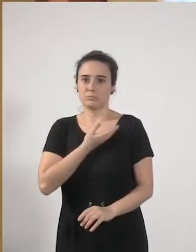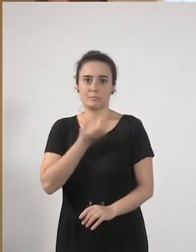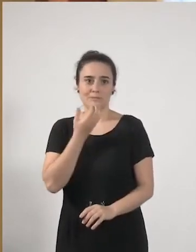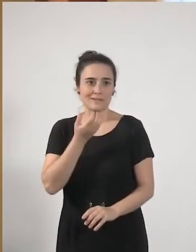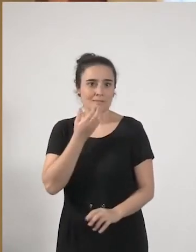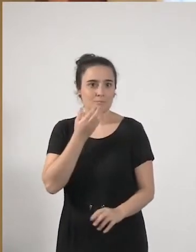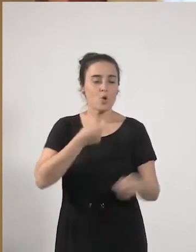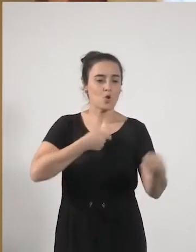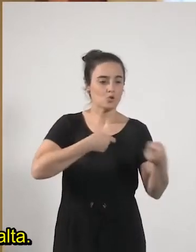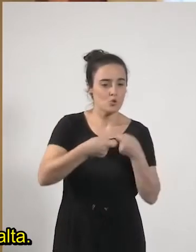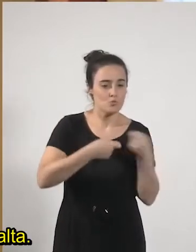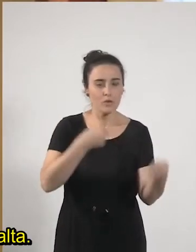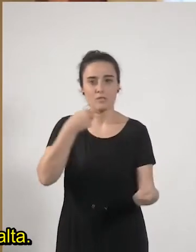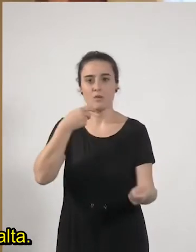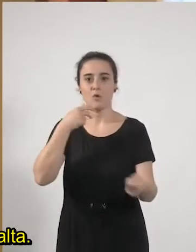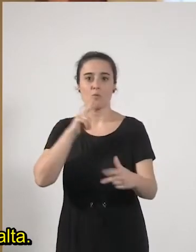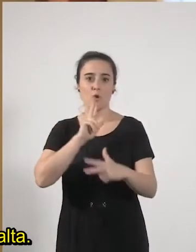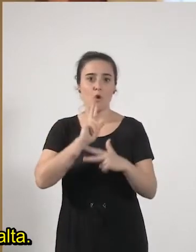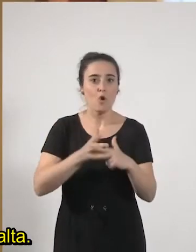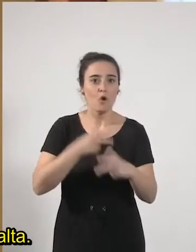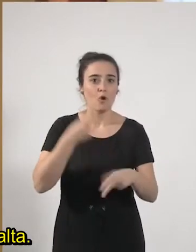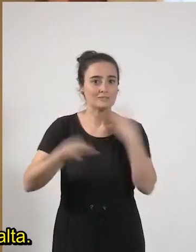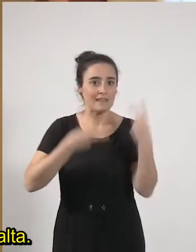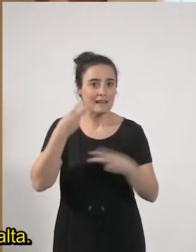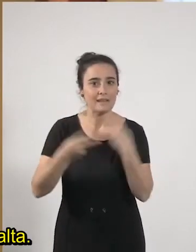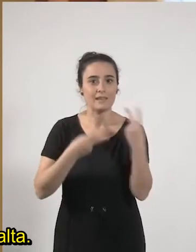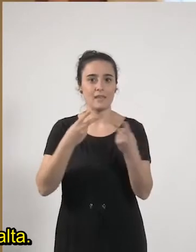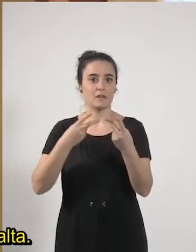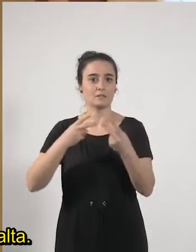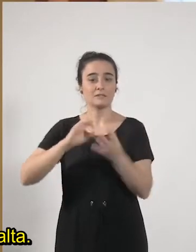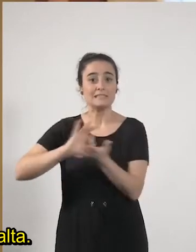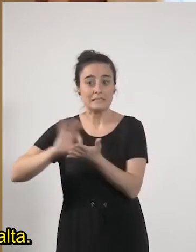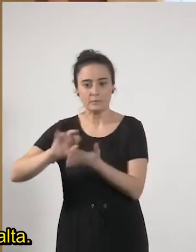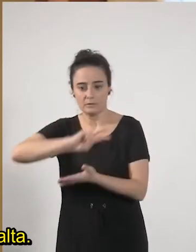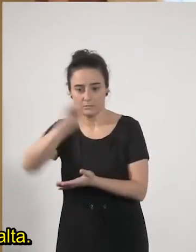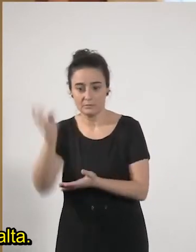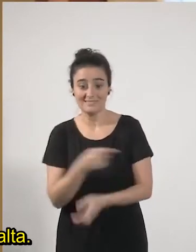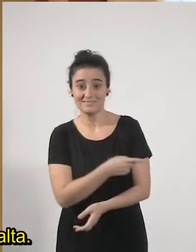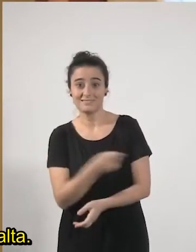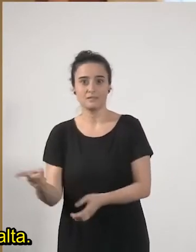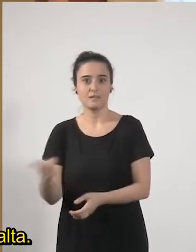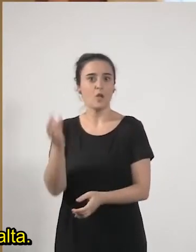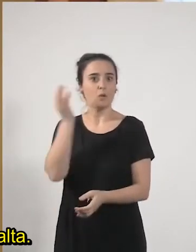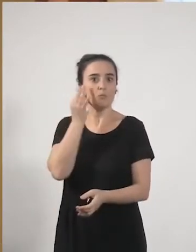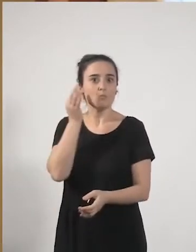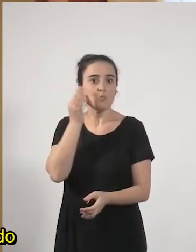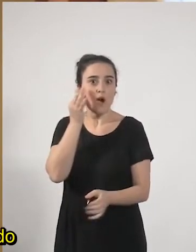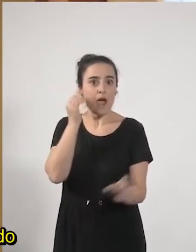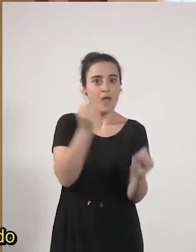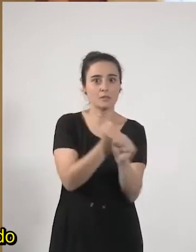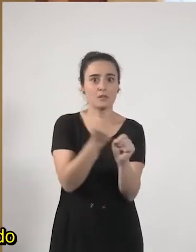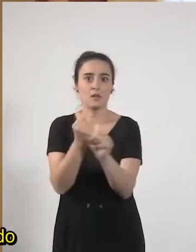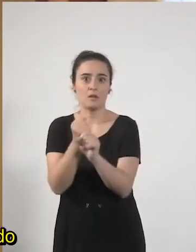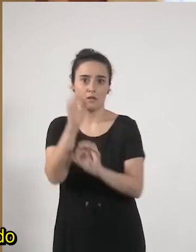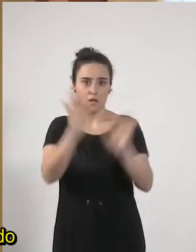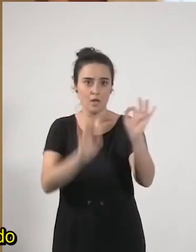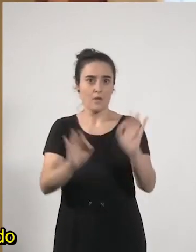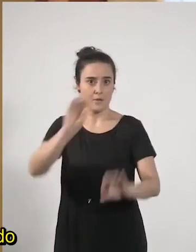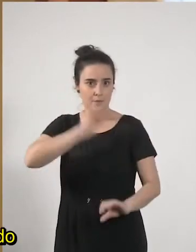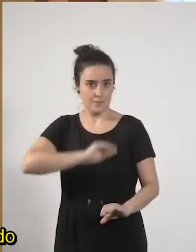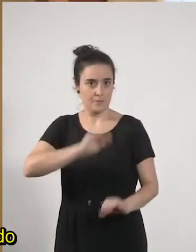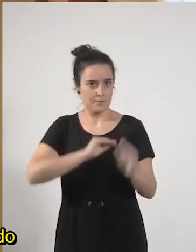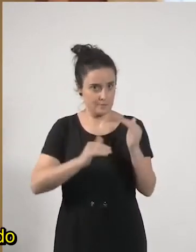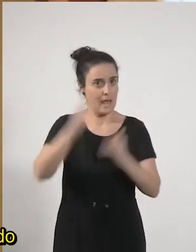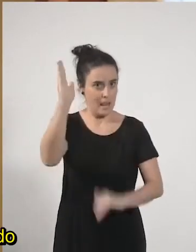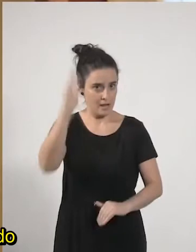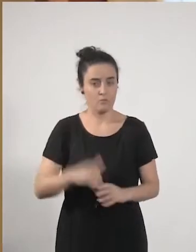hostelería y los servicios, en los que, como bien sabemos, la presencia de las mujeres es muy alta. Estas cifras, que aunque van